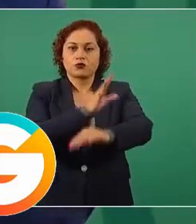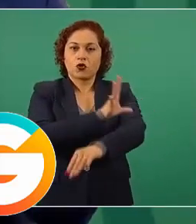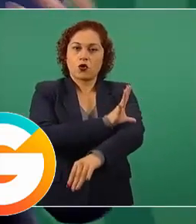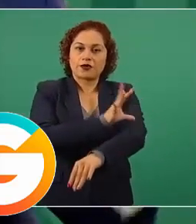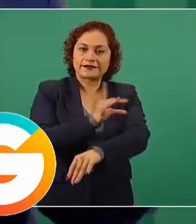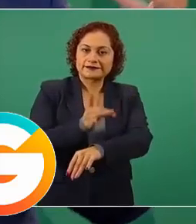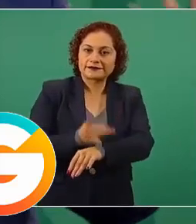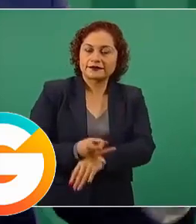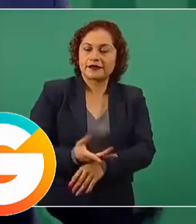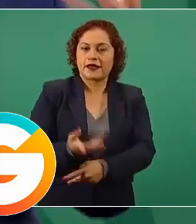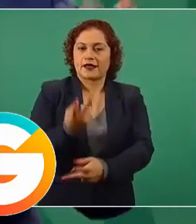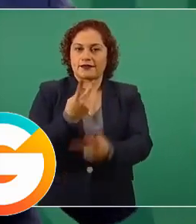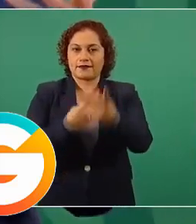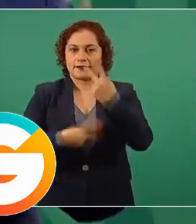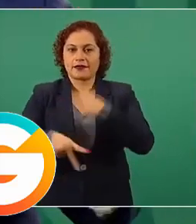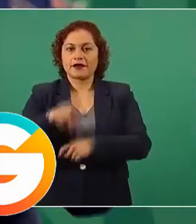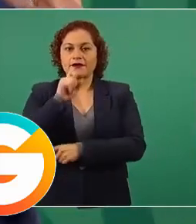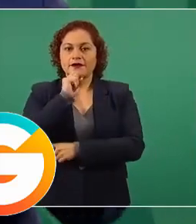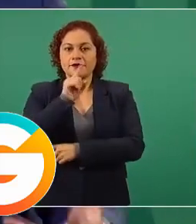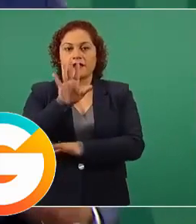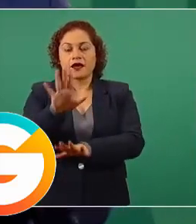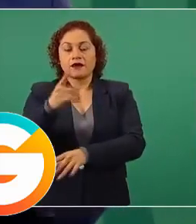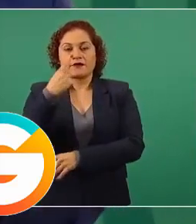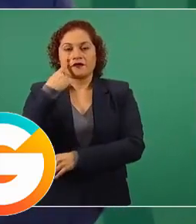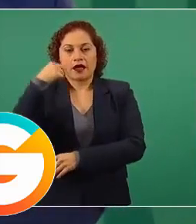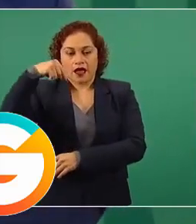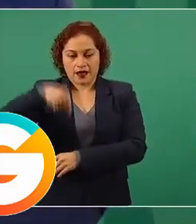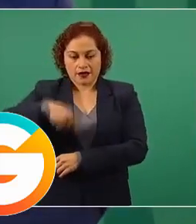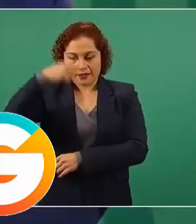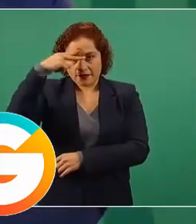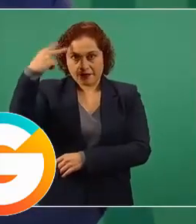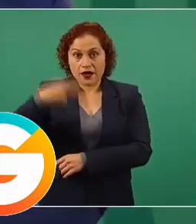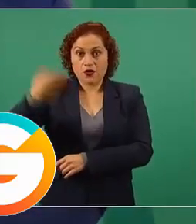¿Por qué creció tanto la corrupción en México?